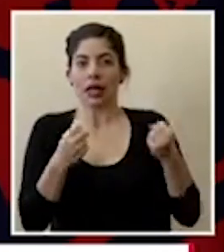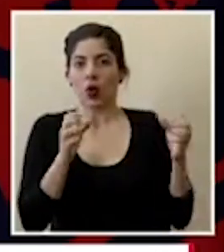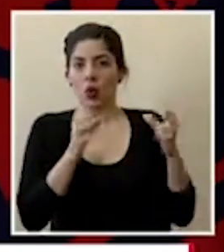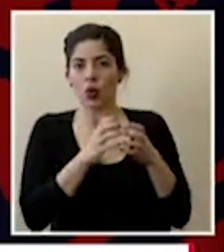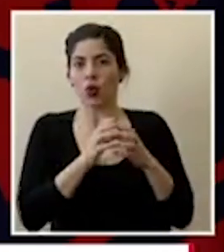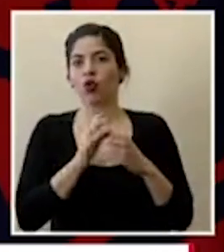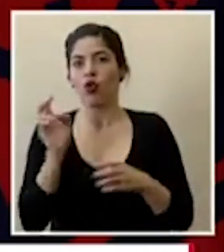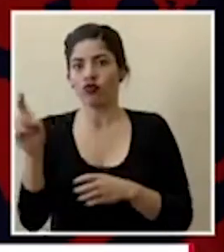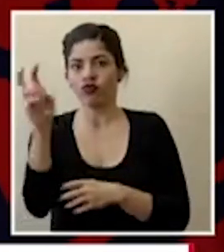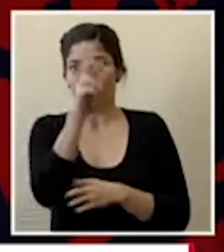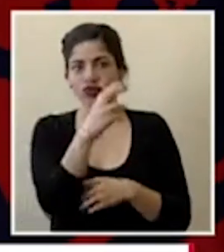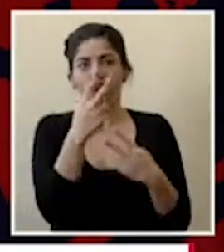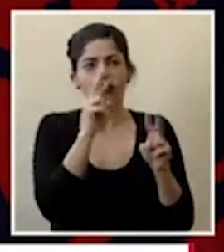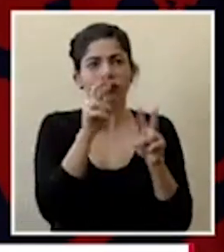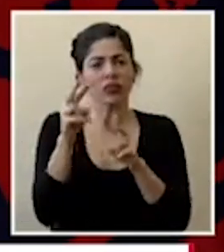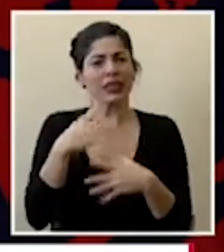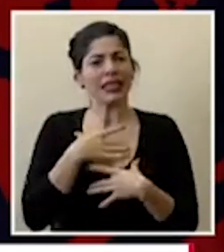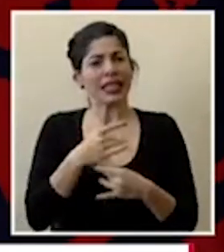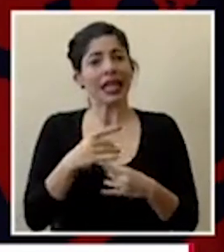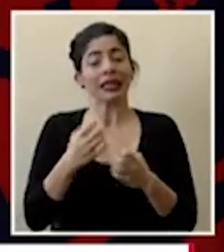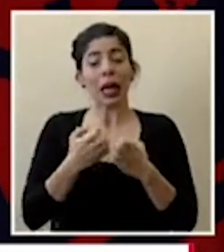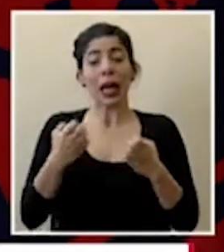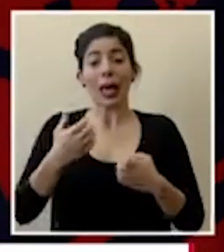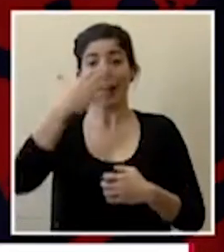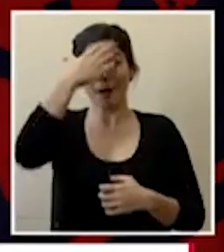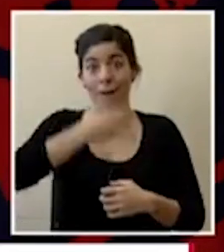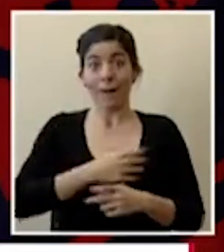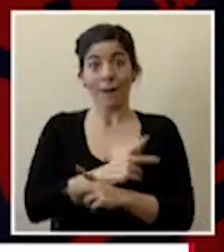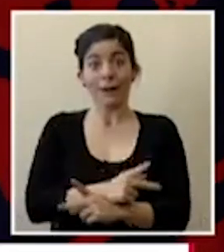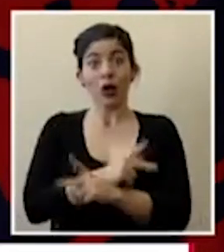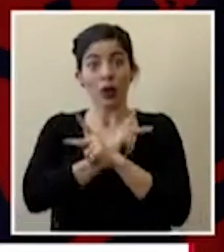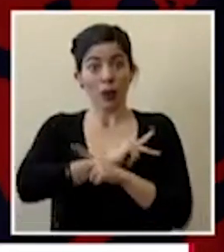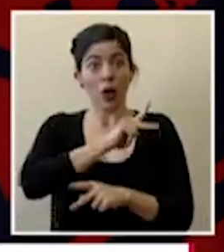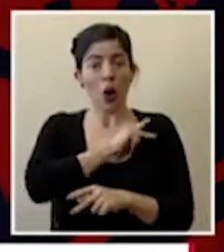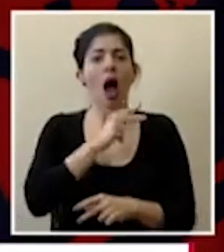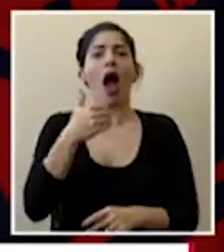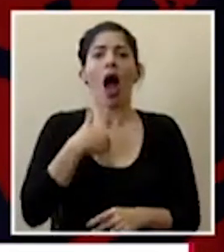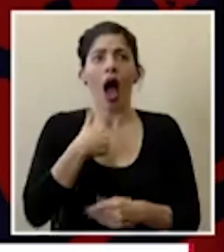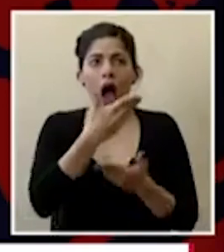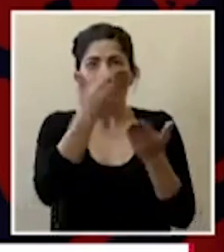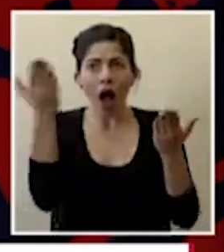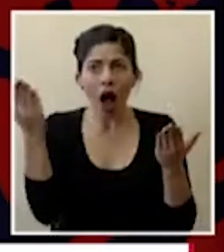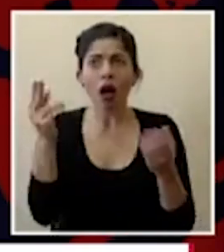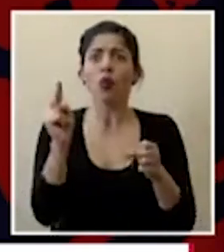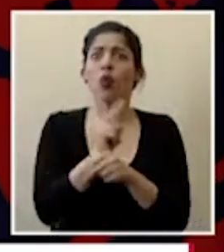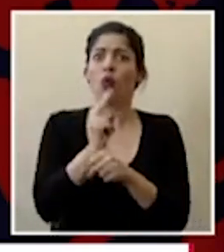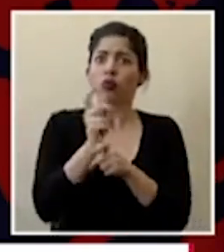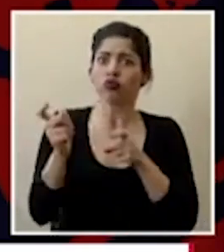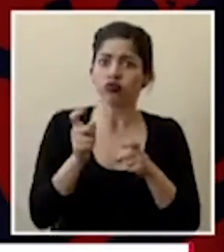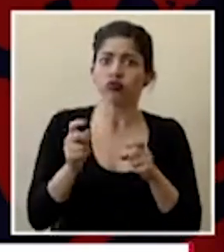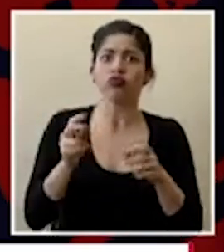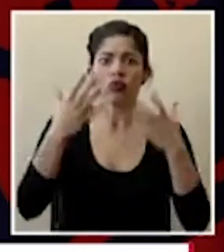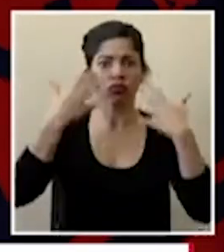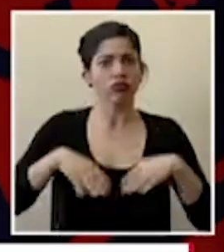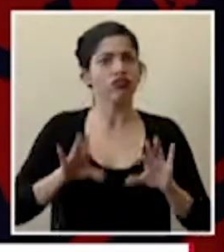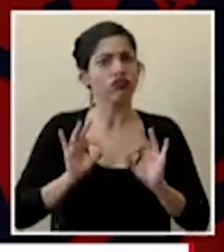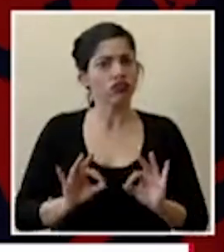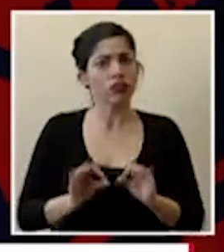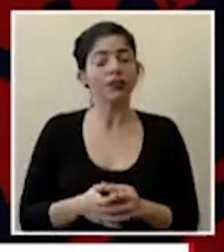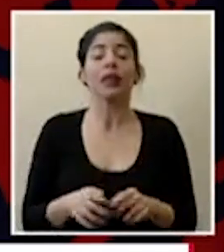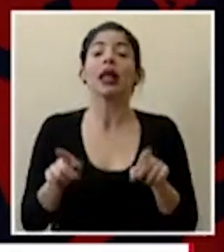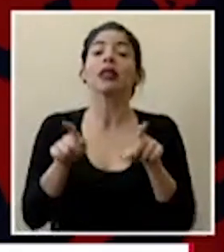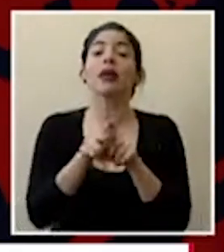es muy interesante ver como el equipo de protección personal ahí está se está utilizando de una forma racional y efectivo también queríamos